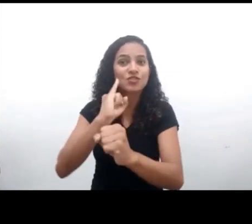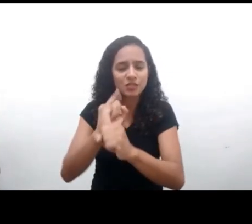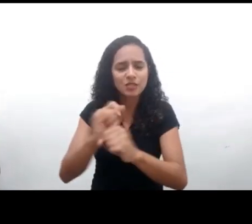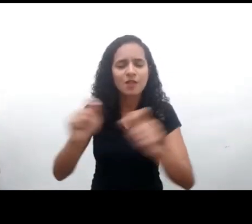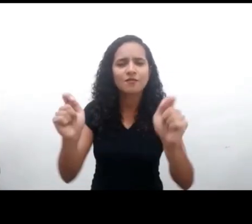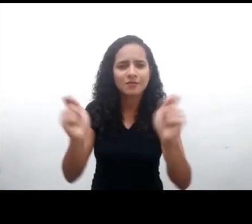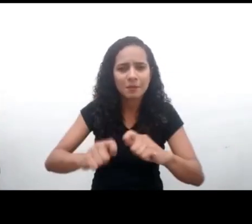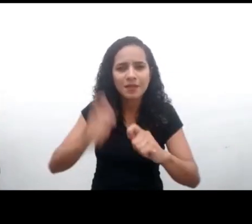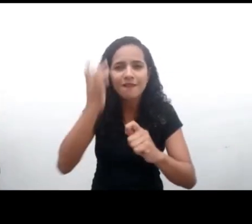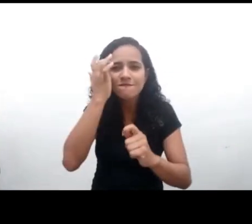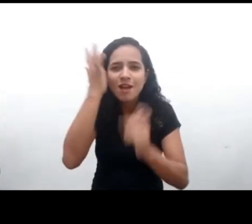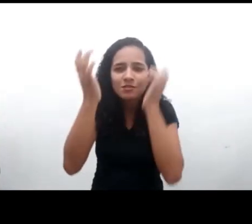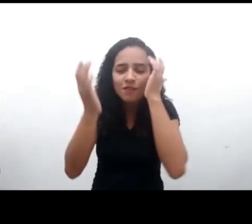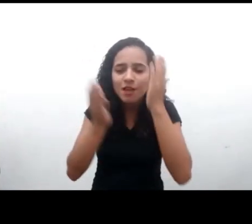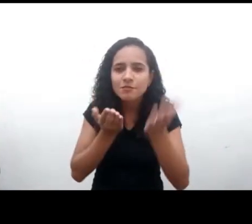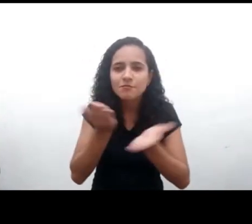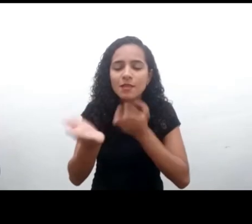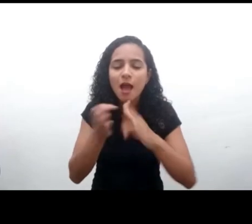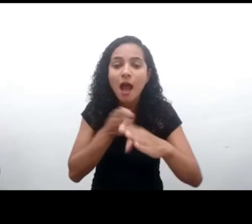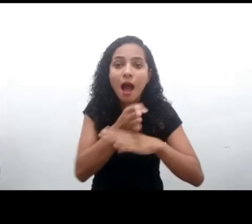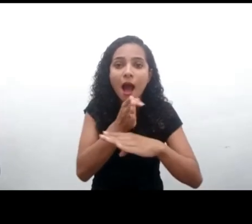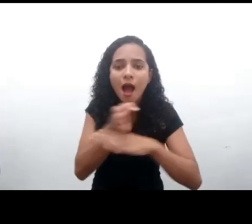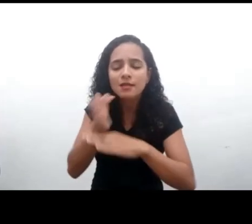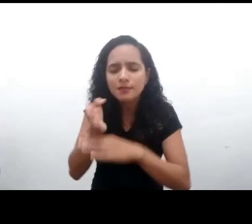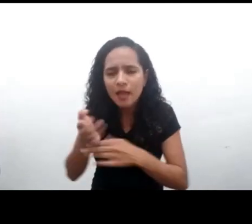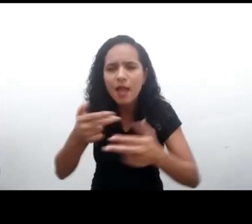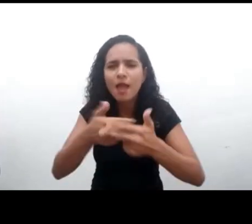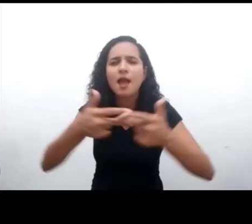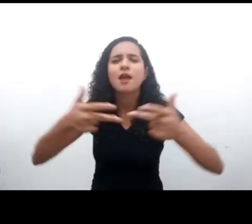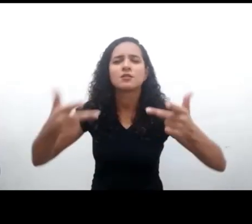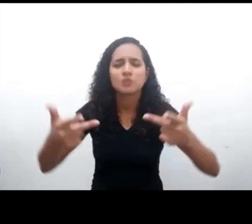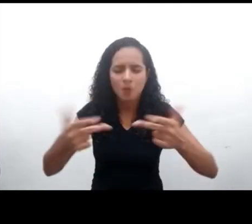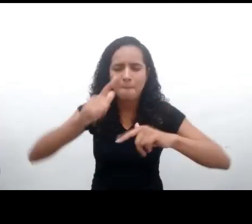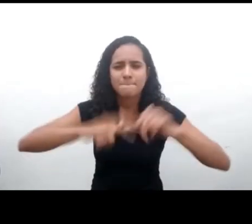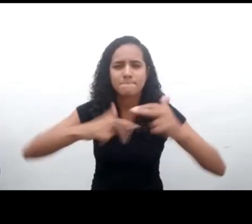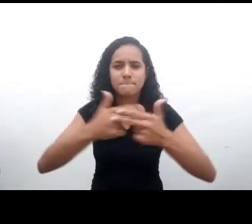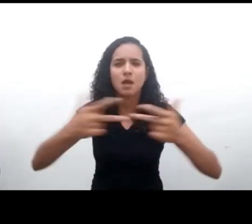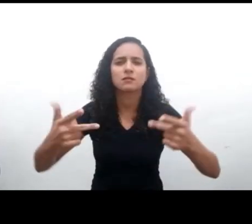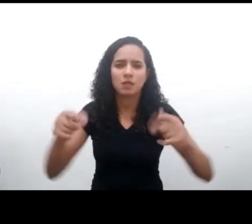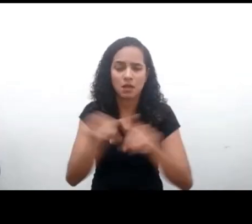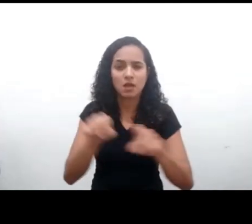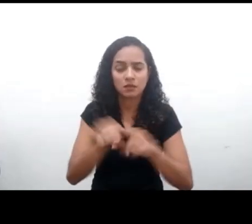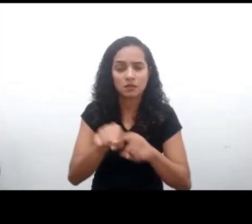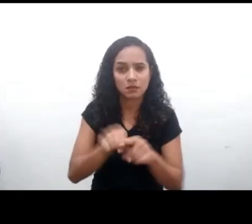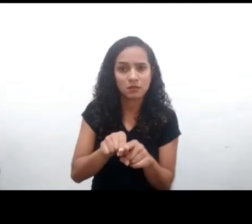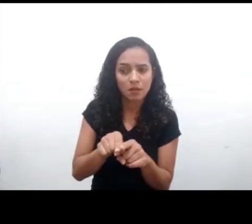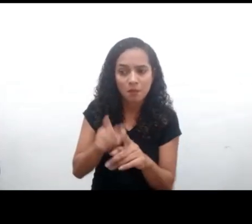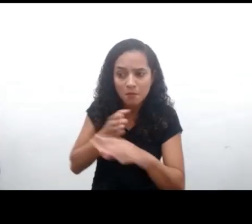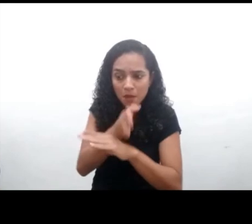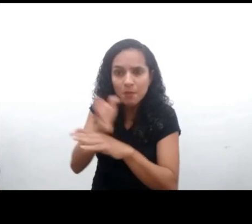materiales, equipos y conectividad. Sin esas condiciones previas, todo